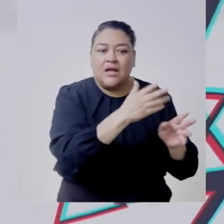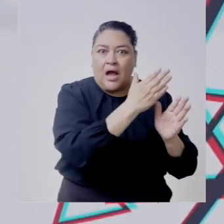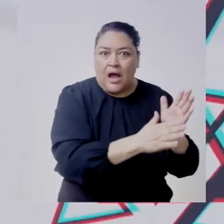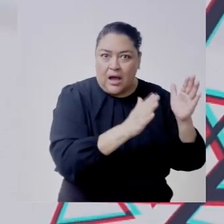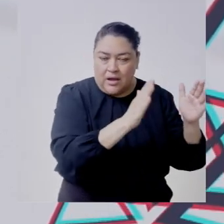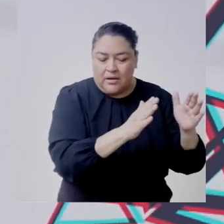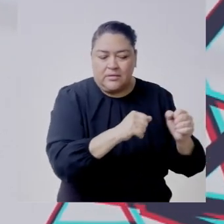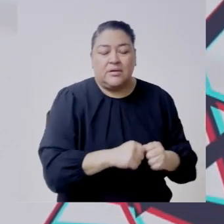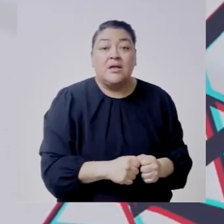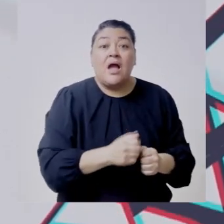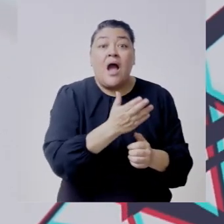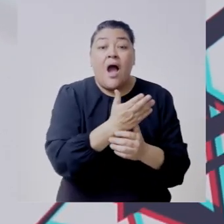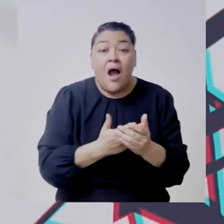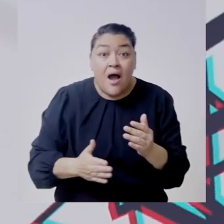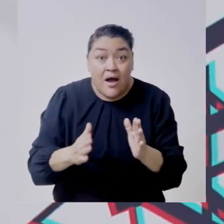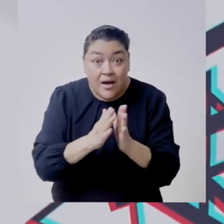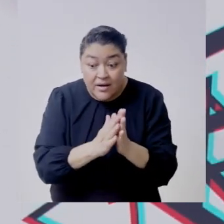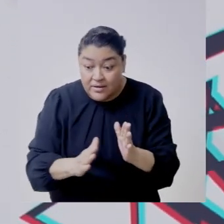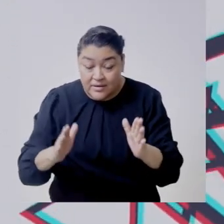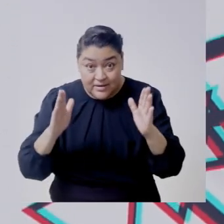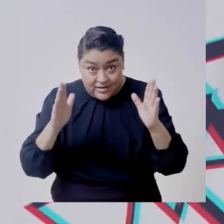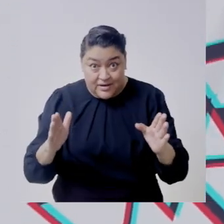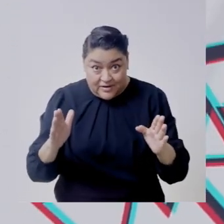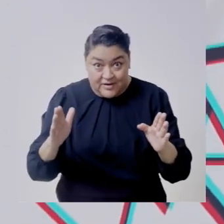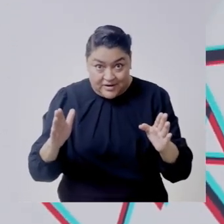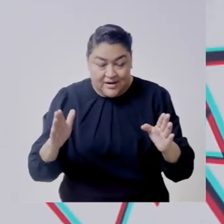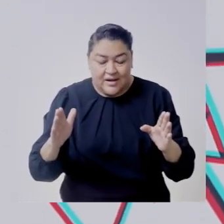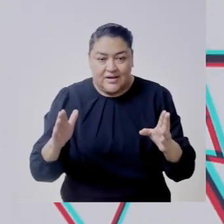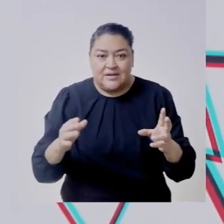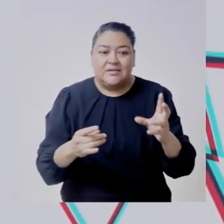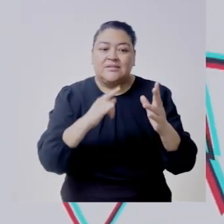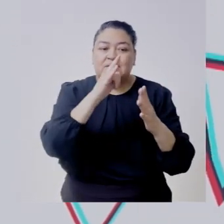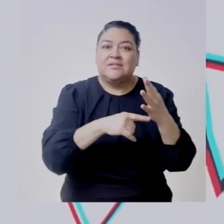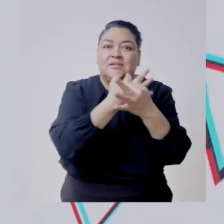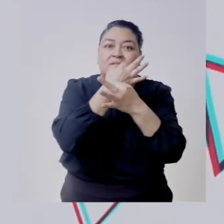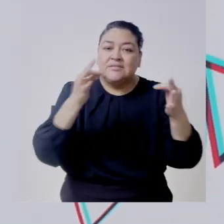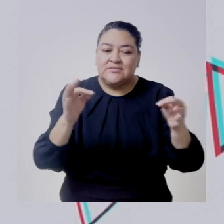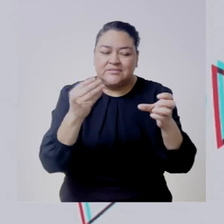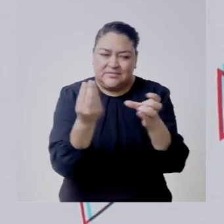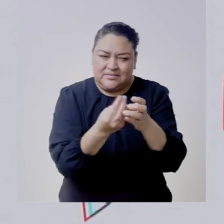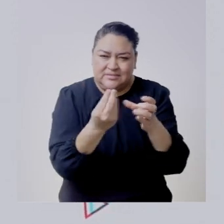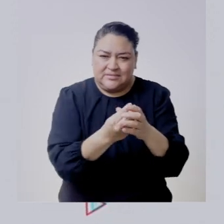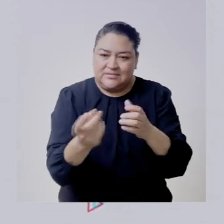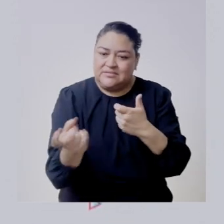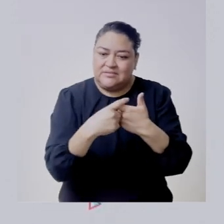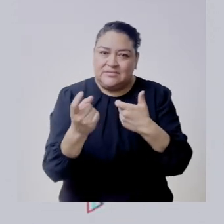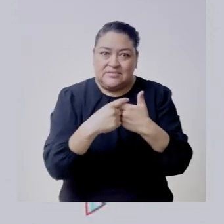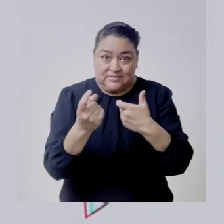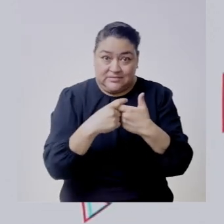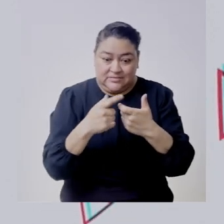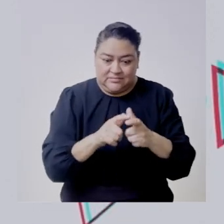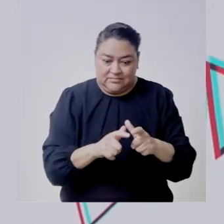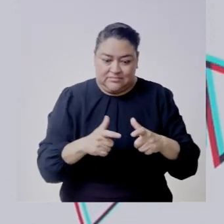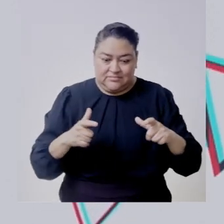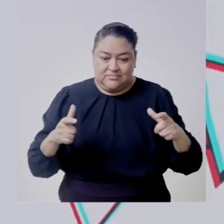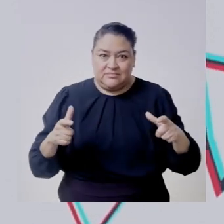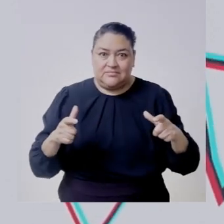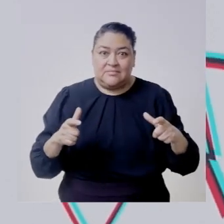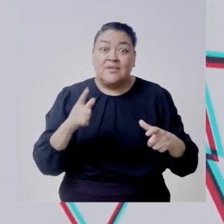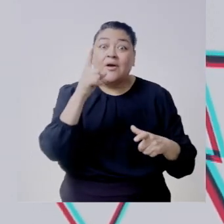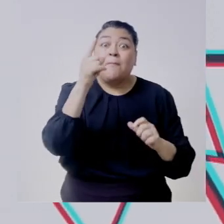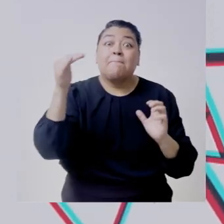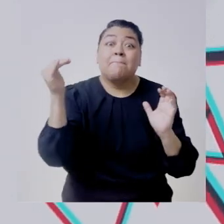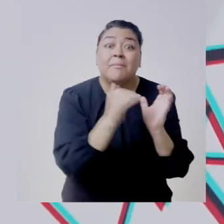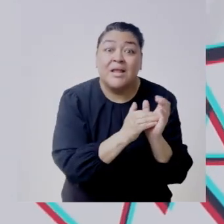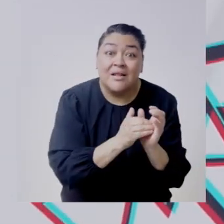ahora en este en esta nueva convocatoria se inscribieron perdón aproximadamente